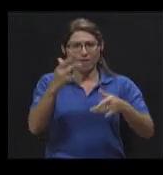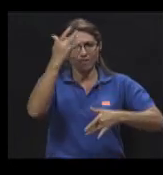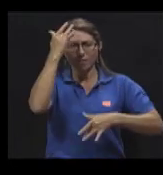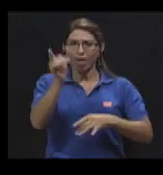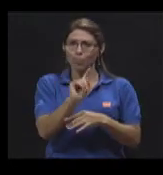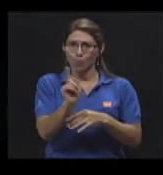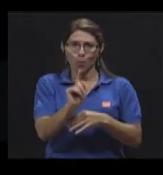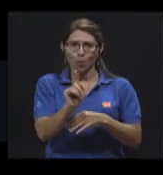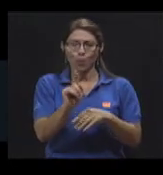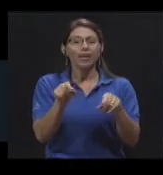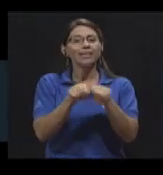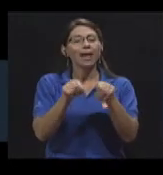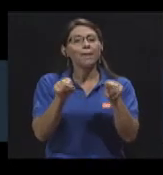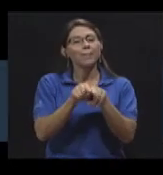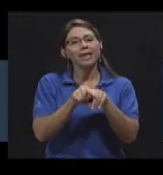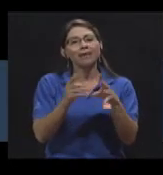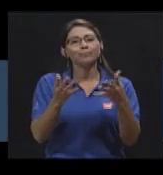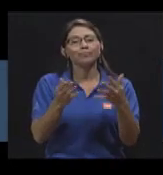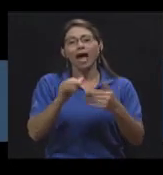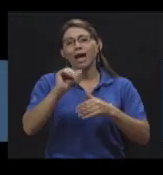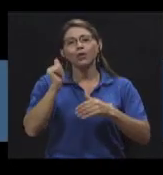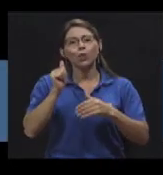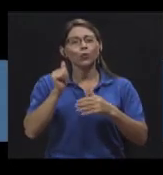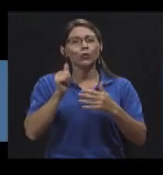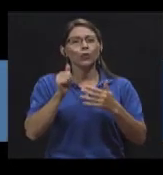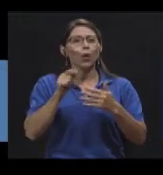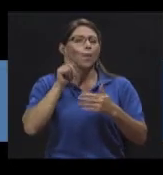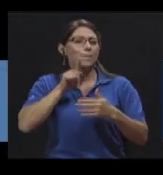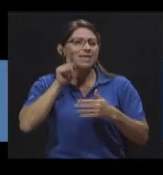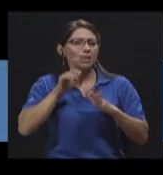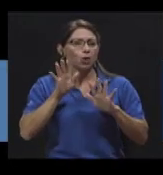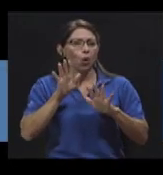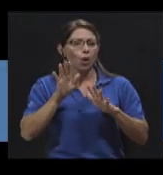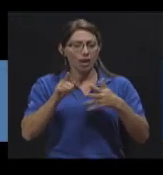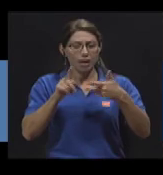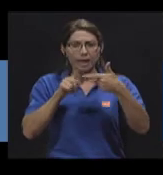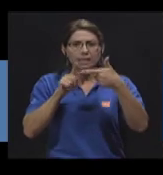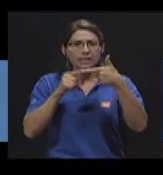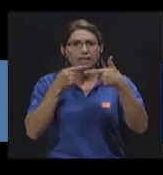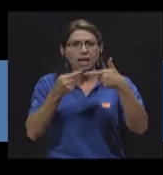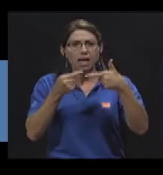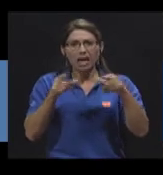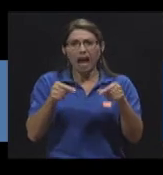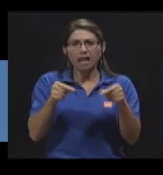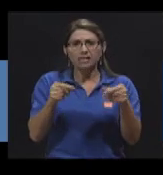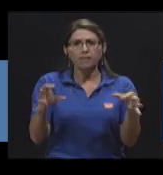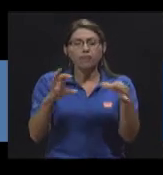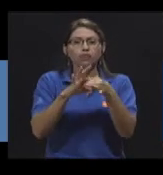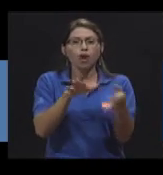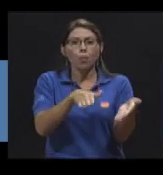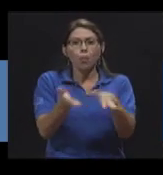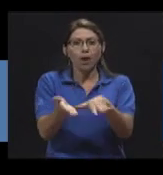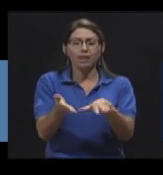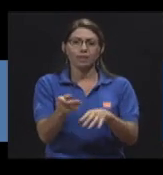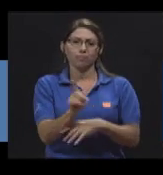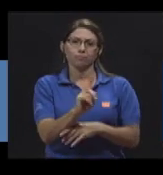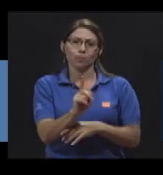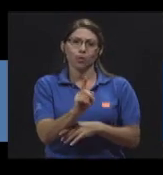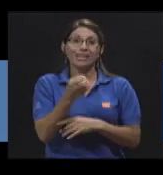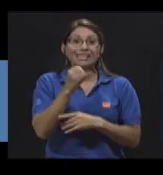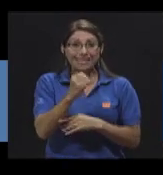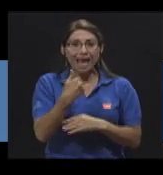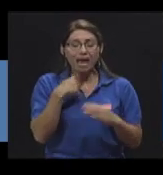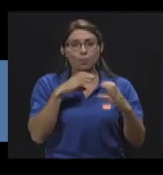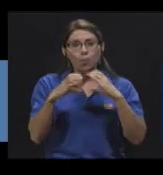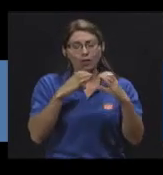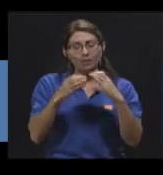relacionado cáncer con muerte Y mientras rompamos esa parte de comunicación vamos mejorando el